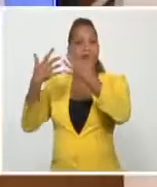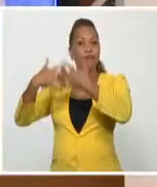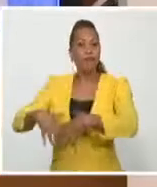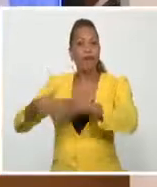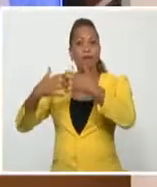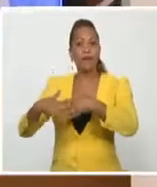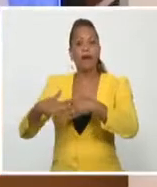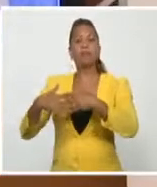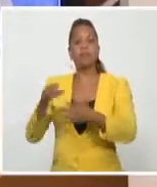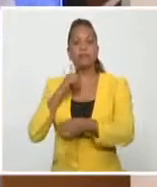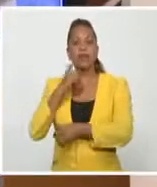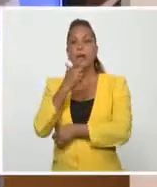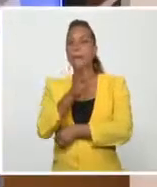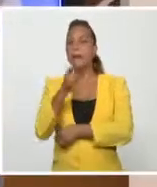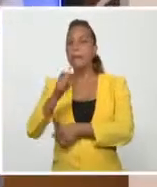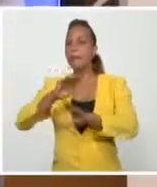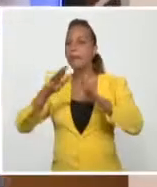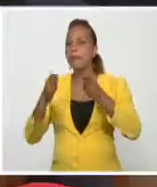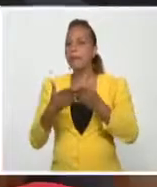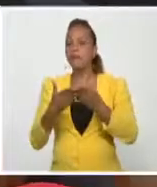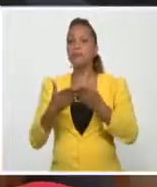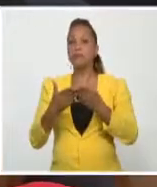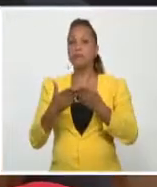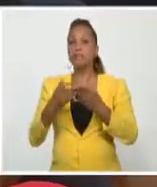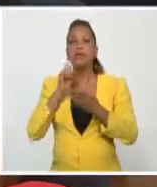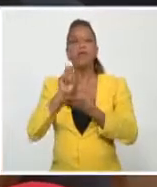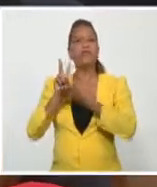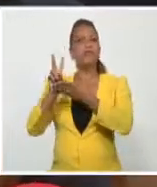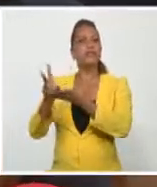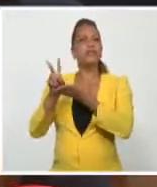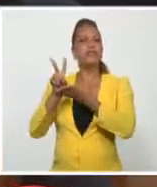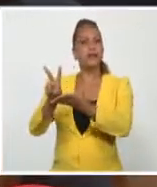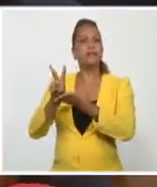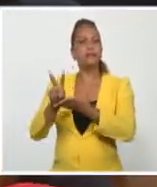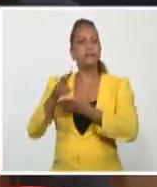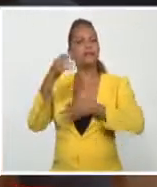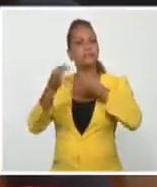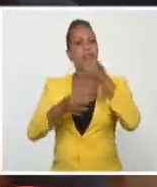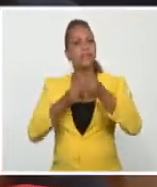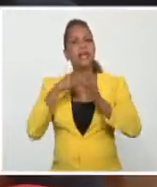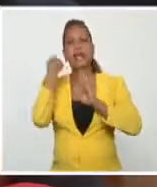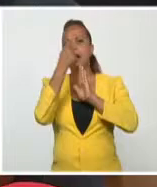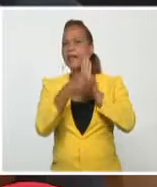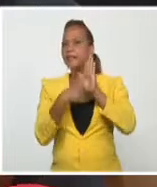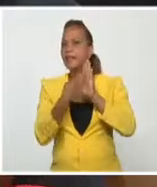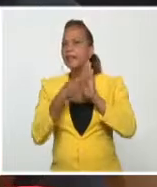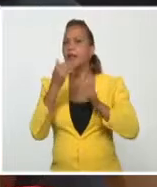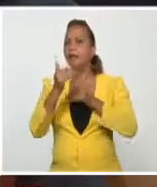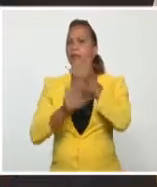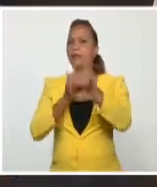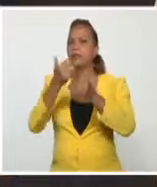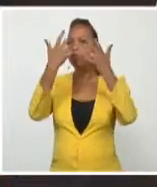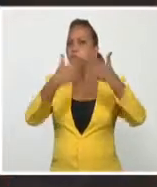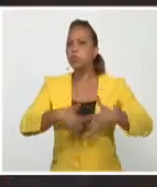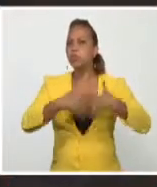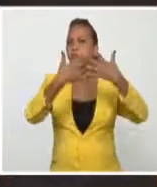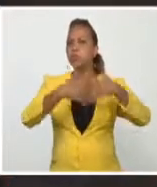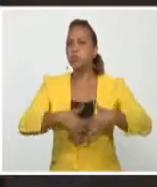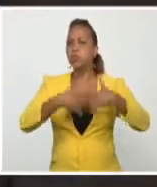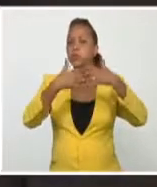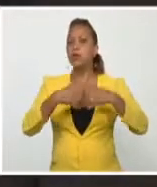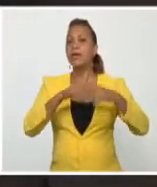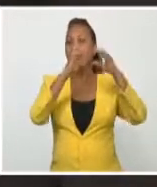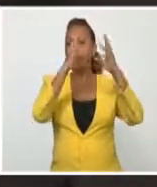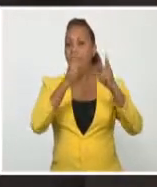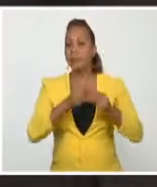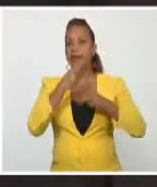ingrediente farmacéutico activo de Abdala, los visitantes indagaron sobre las características de su proceso de producción y las cantidades